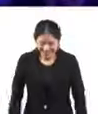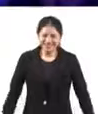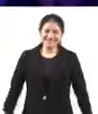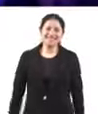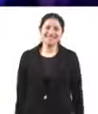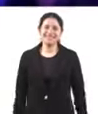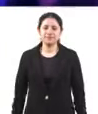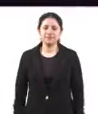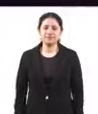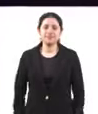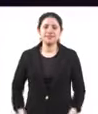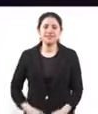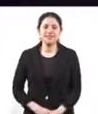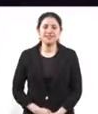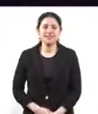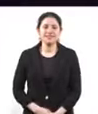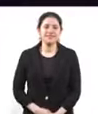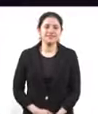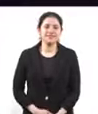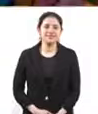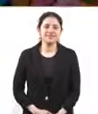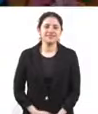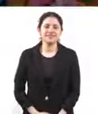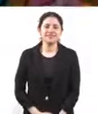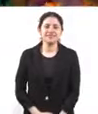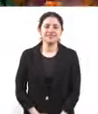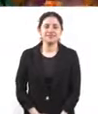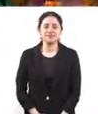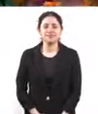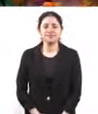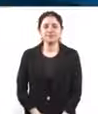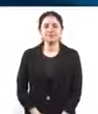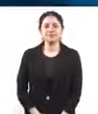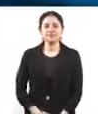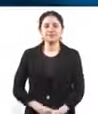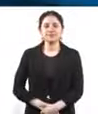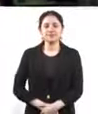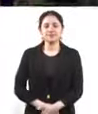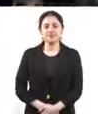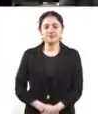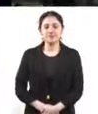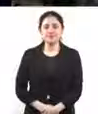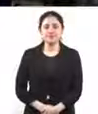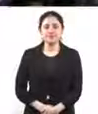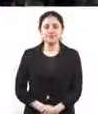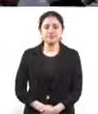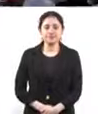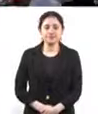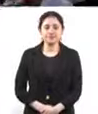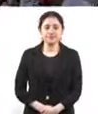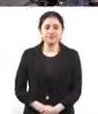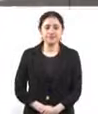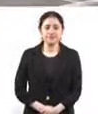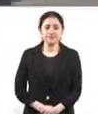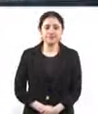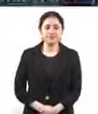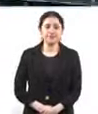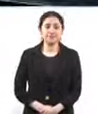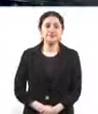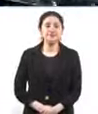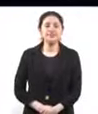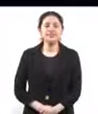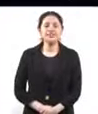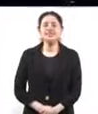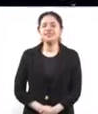es difundir y poner al alcance de todas y todos los eventos culturales, turísticos y deportivos de la capital. El